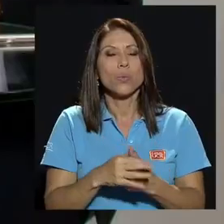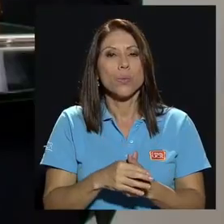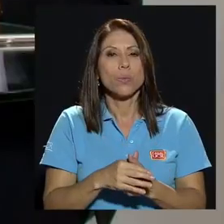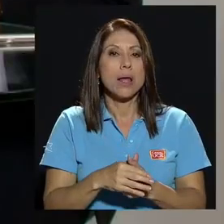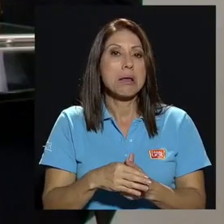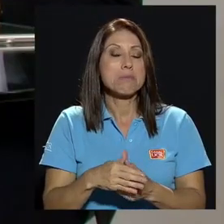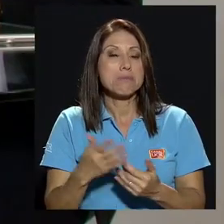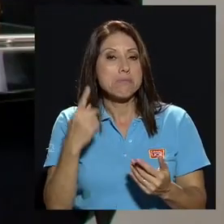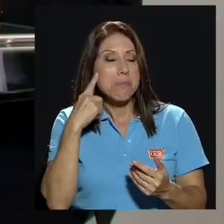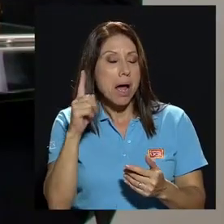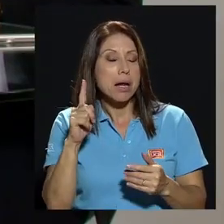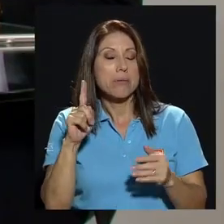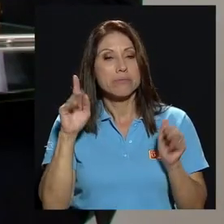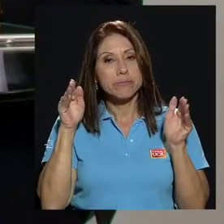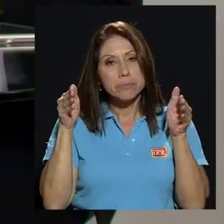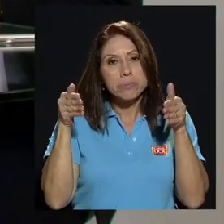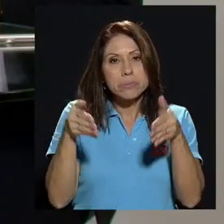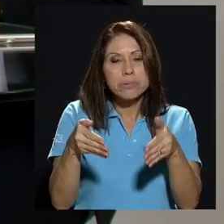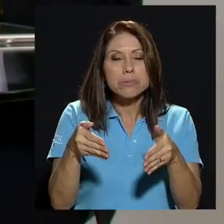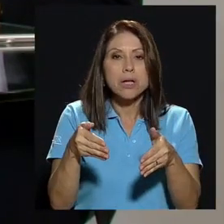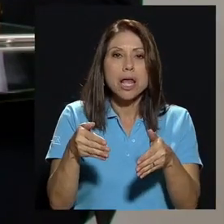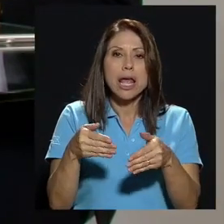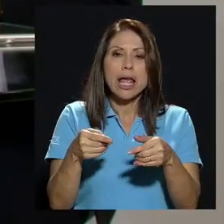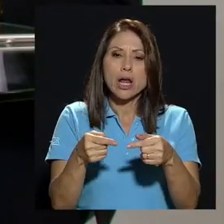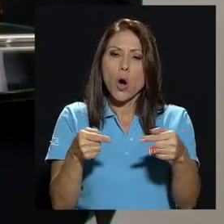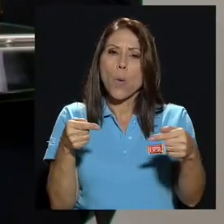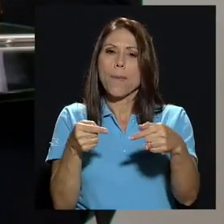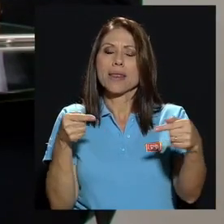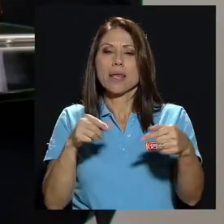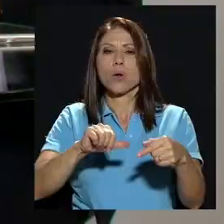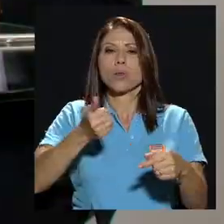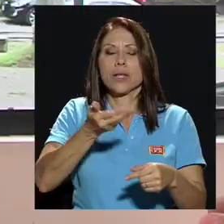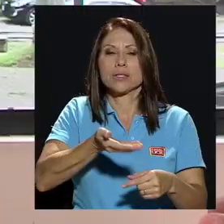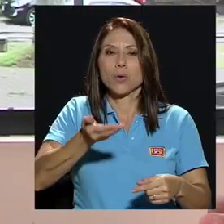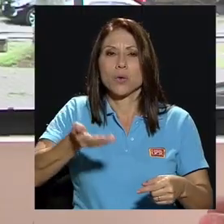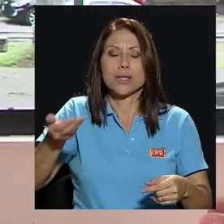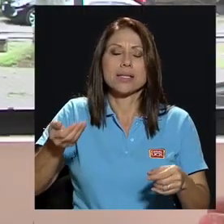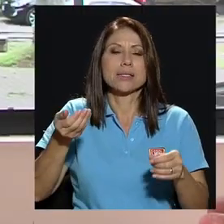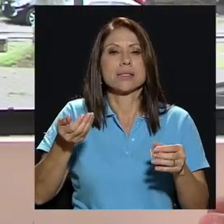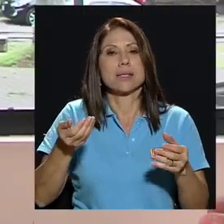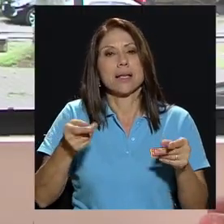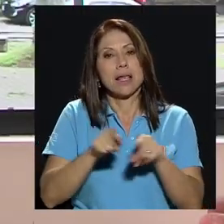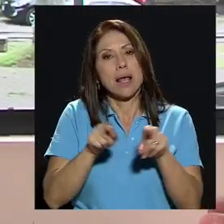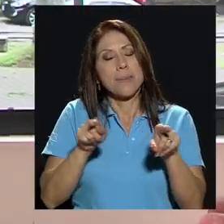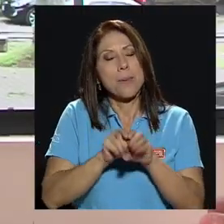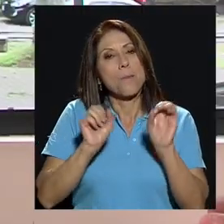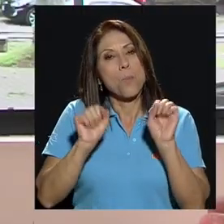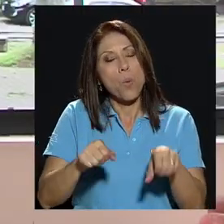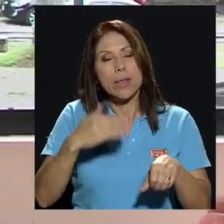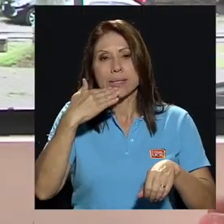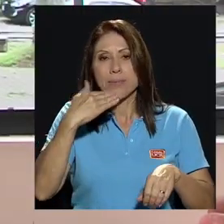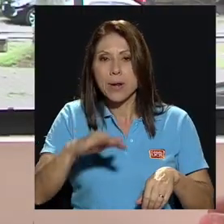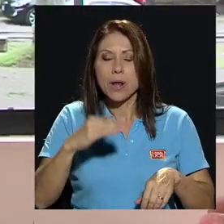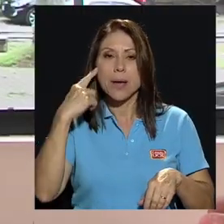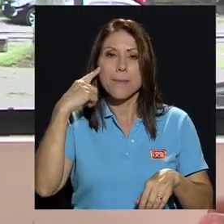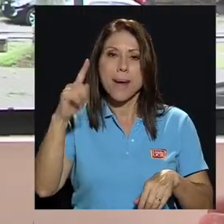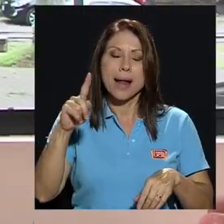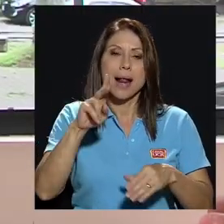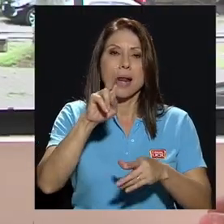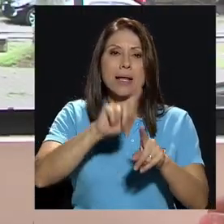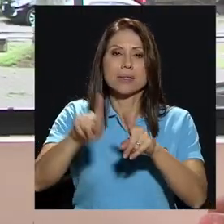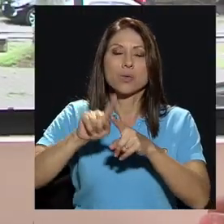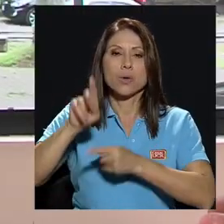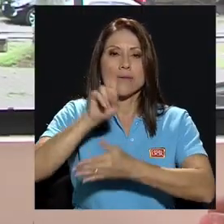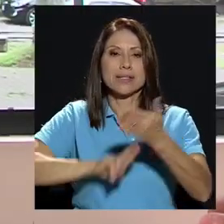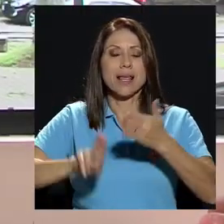para tal vez concentrarnos en combatir otras cosas que podrían ser también muy perjudiciales para las